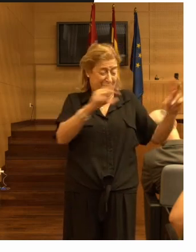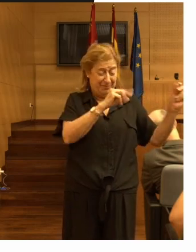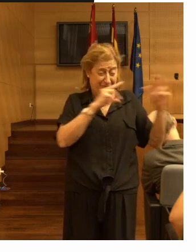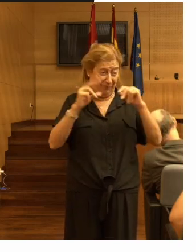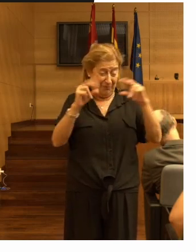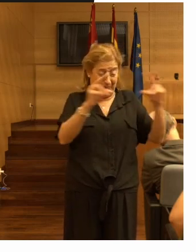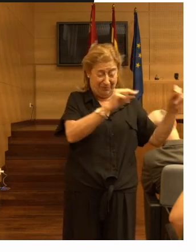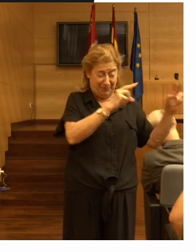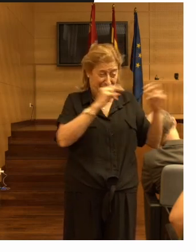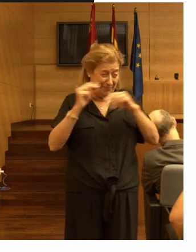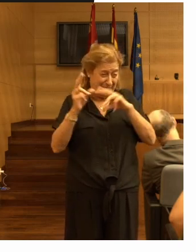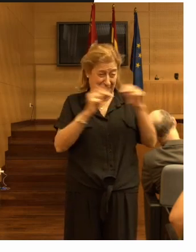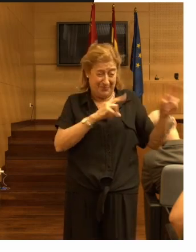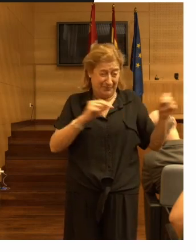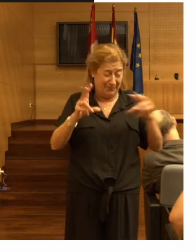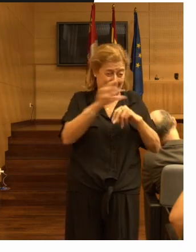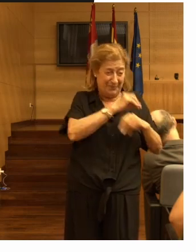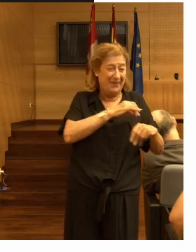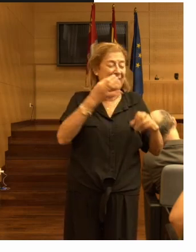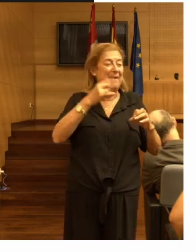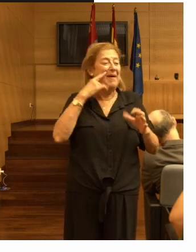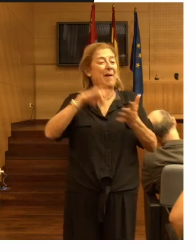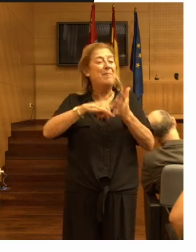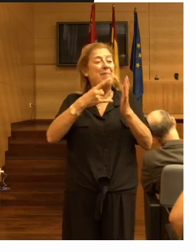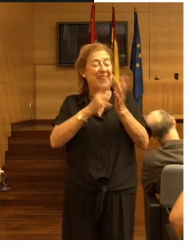de recambio